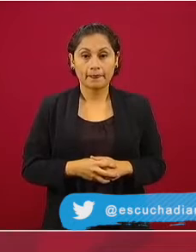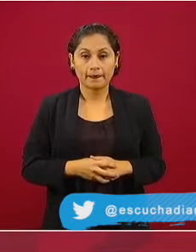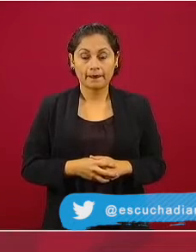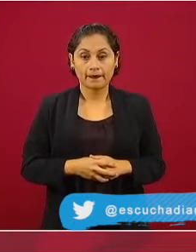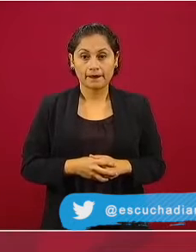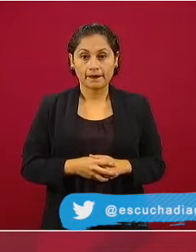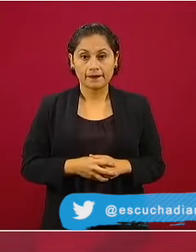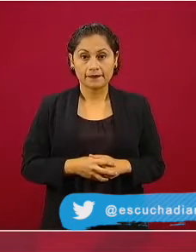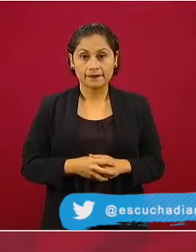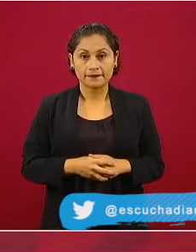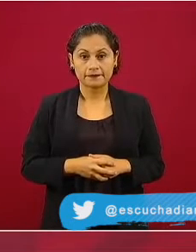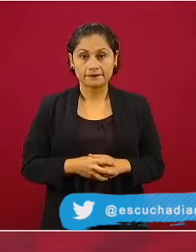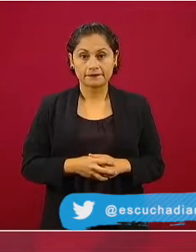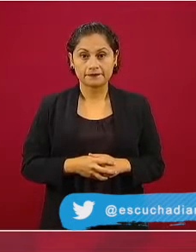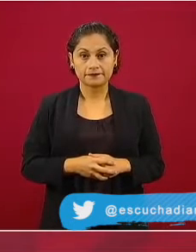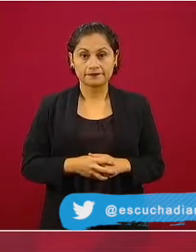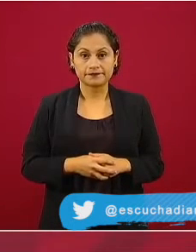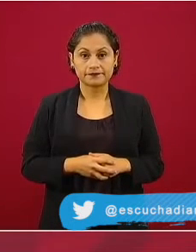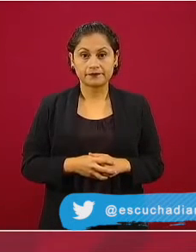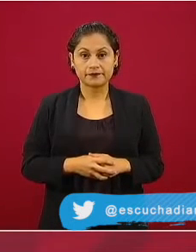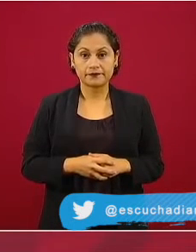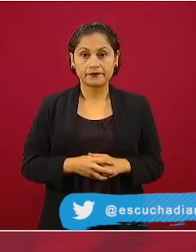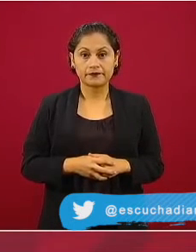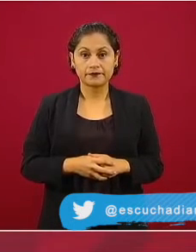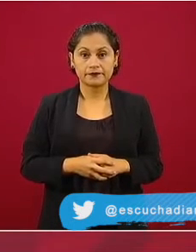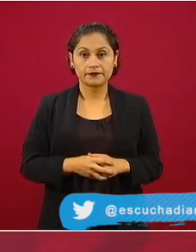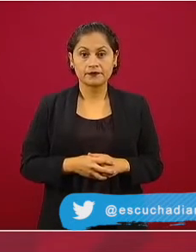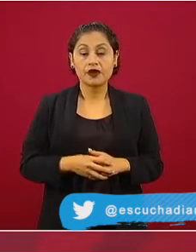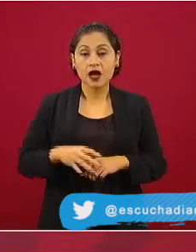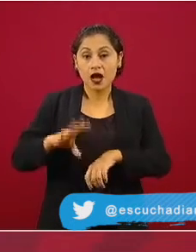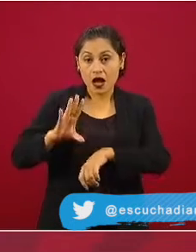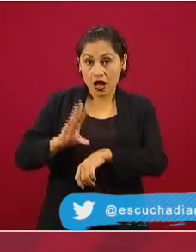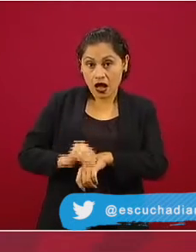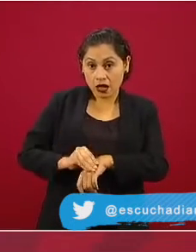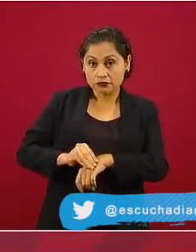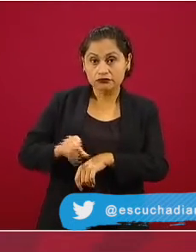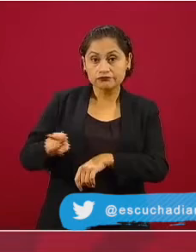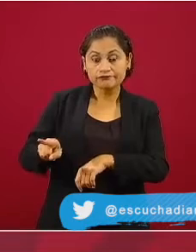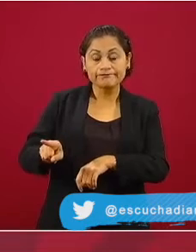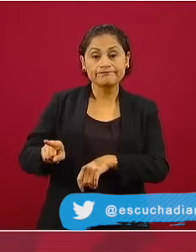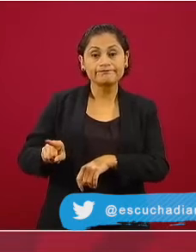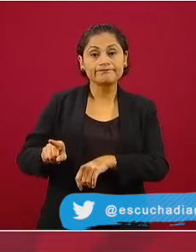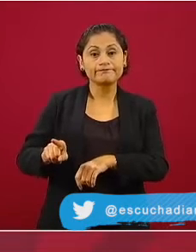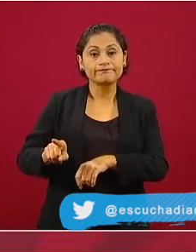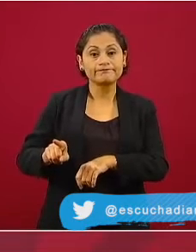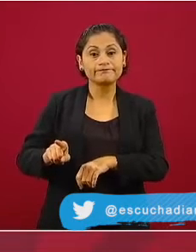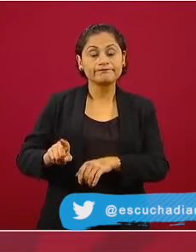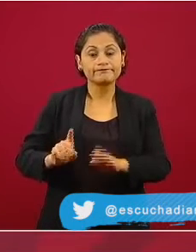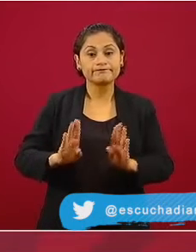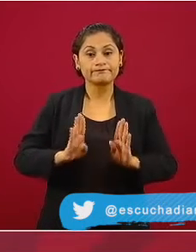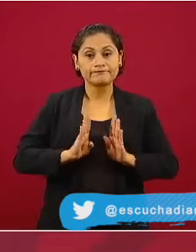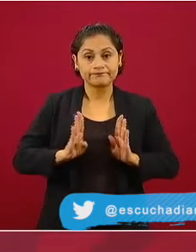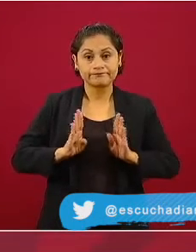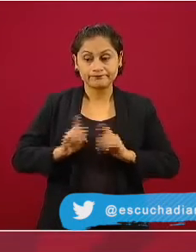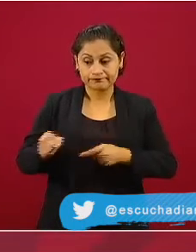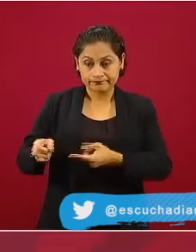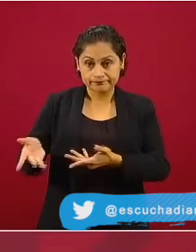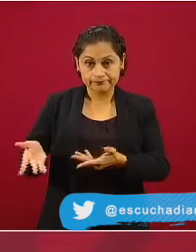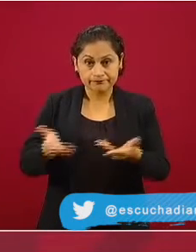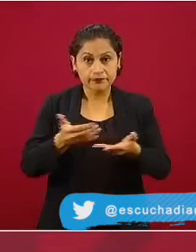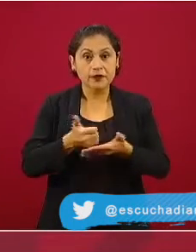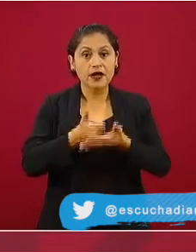autorización a las Fuerzas Armadas para llevar a cabo tareas de seguridad pública,